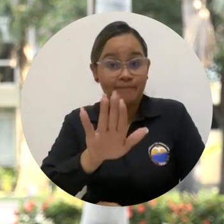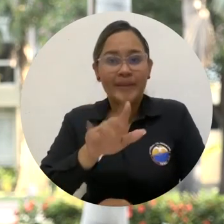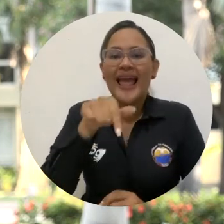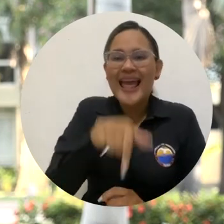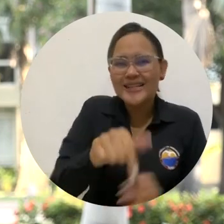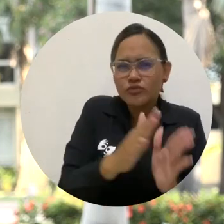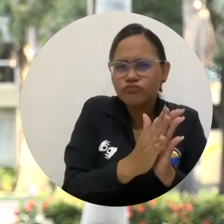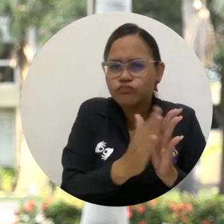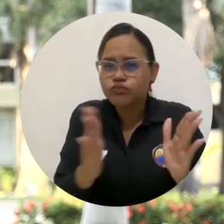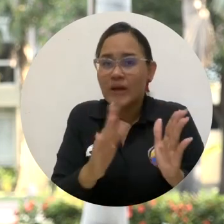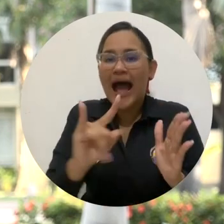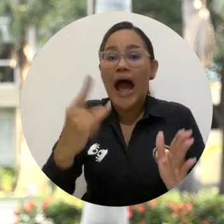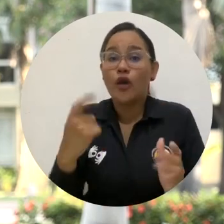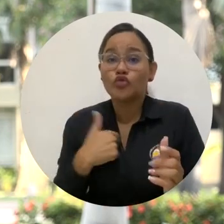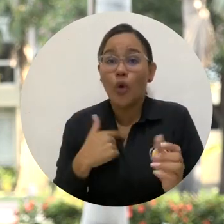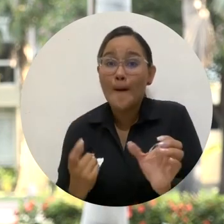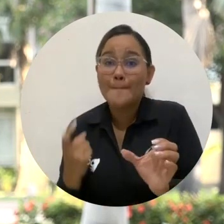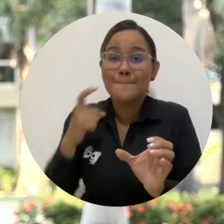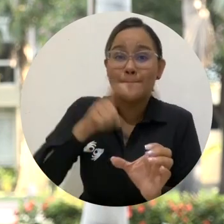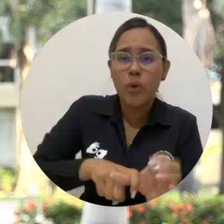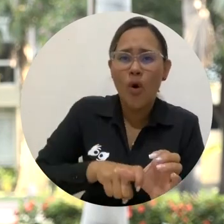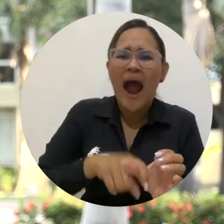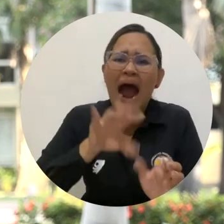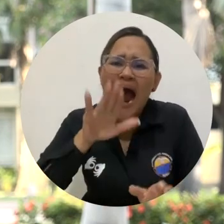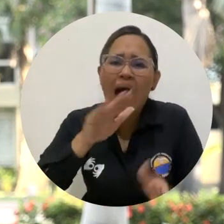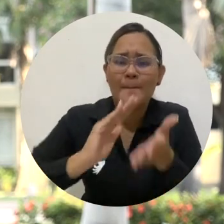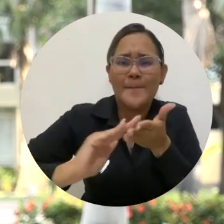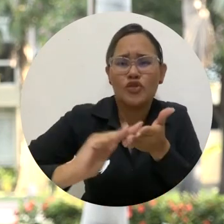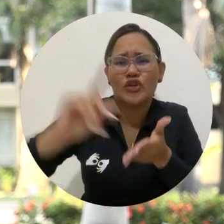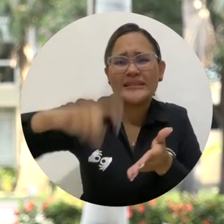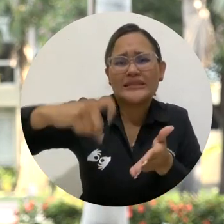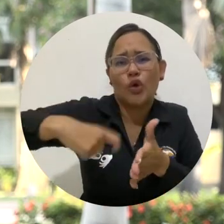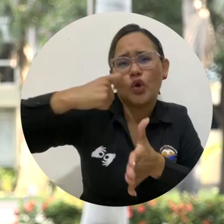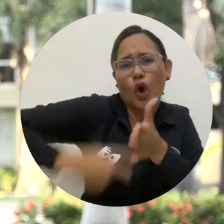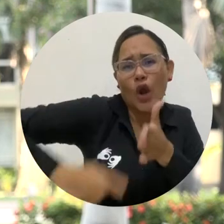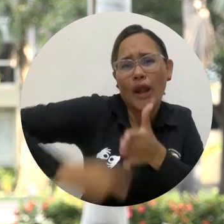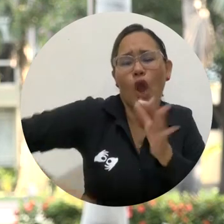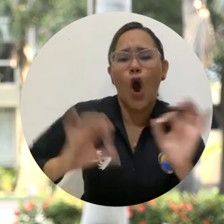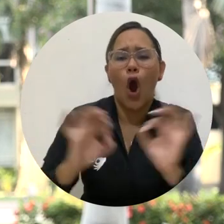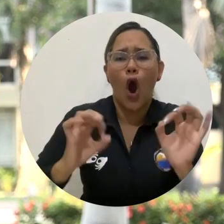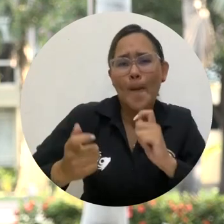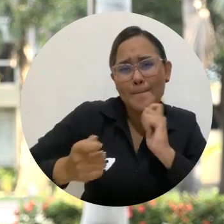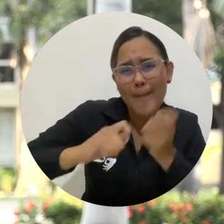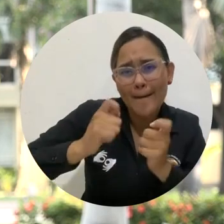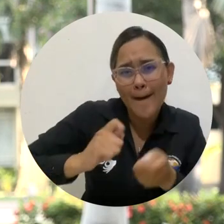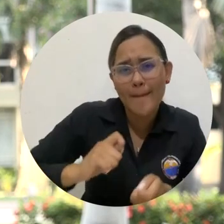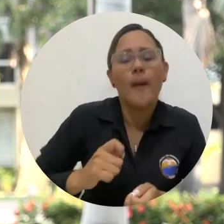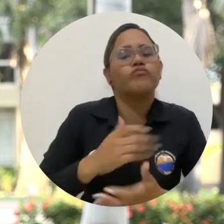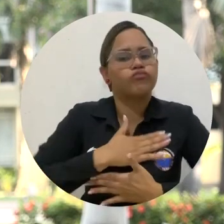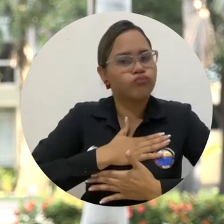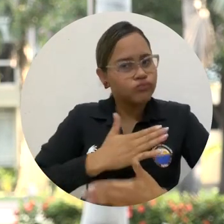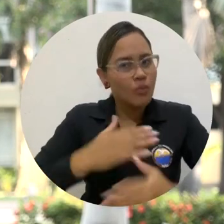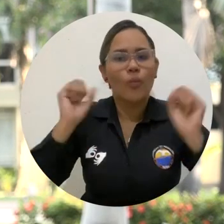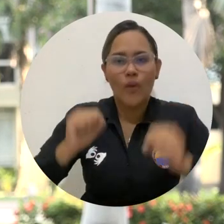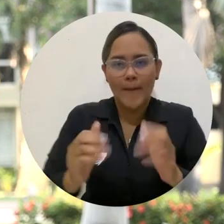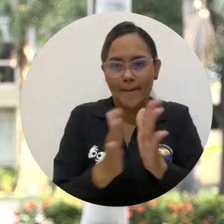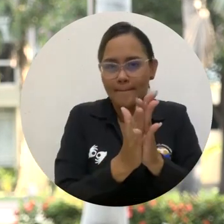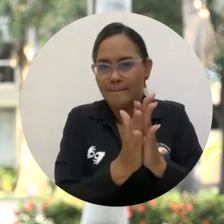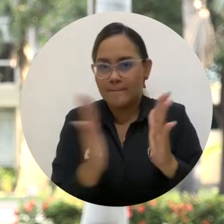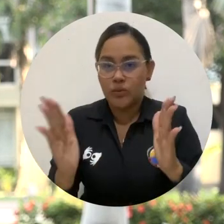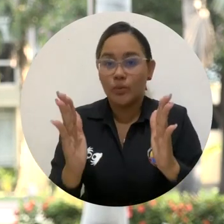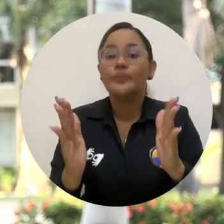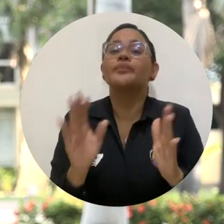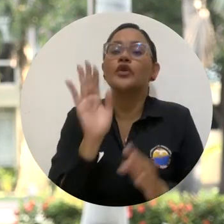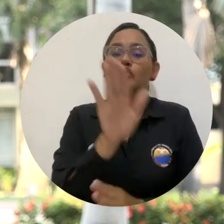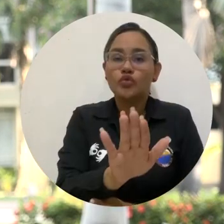Durante estos días, quienes hayan presentado su inscripción tendrán la oportunidad de ajustar, modificar y subsanar